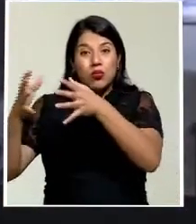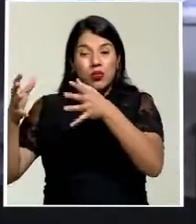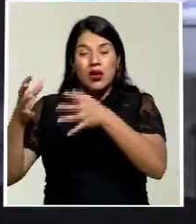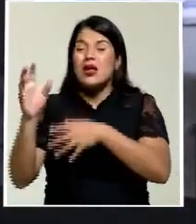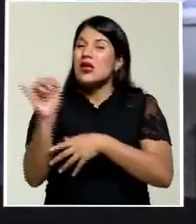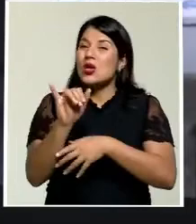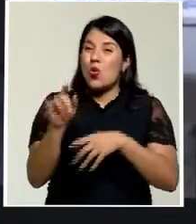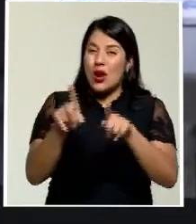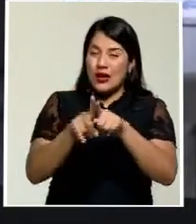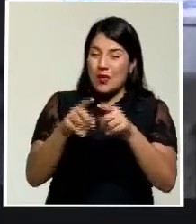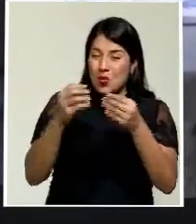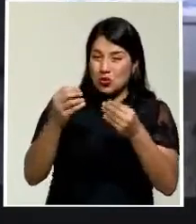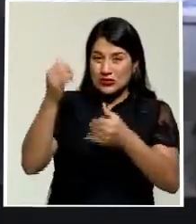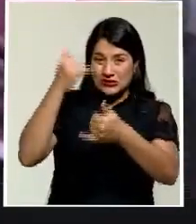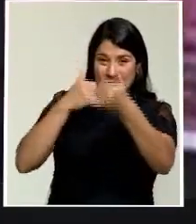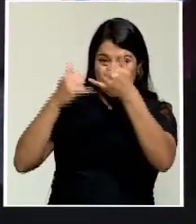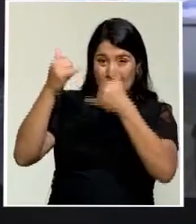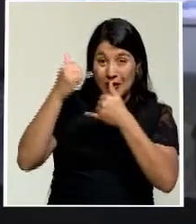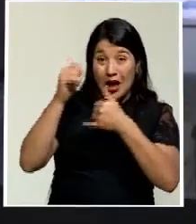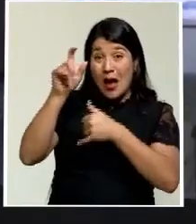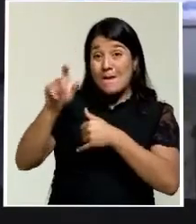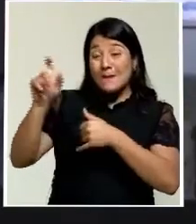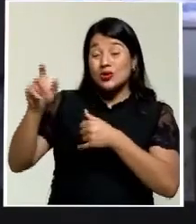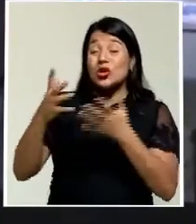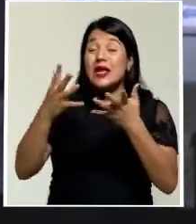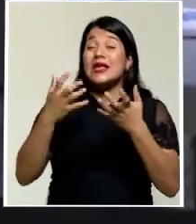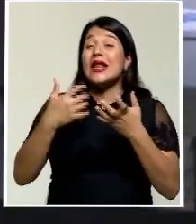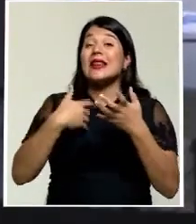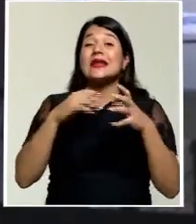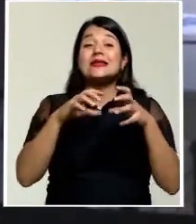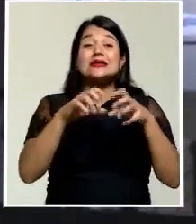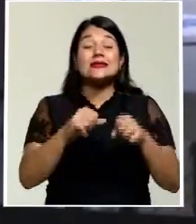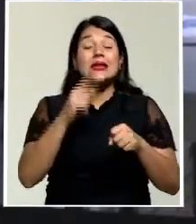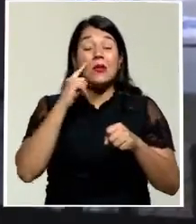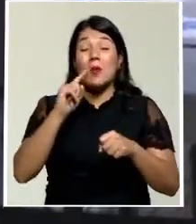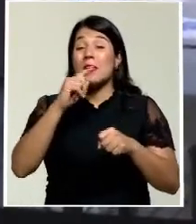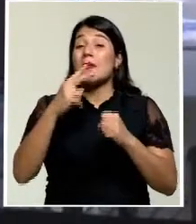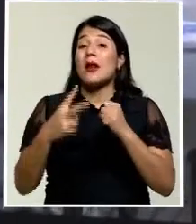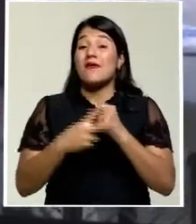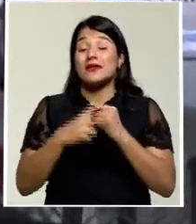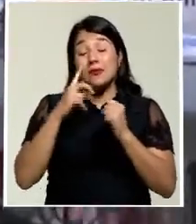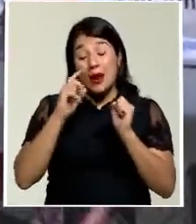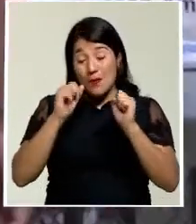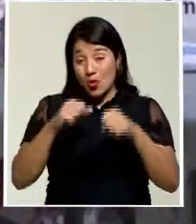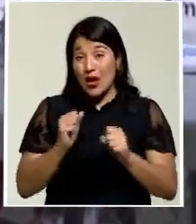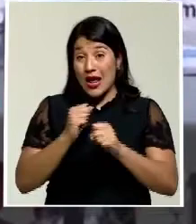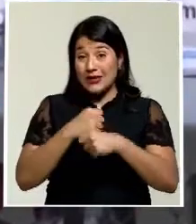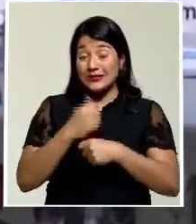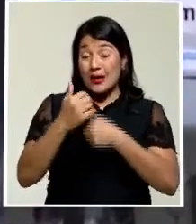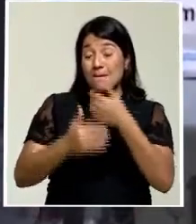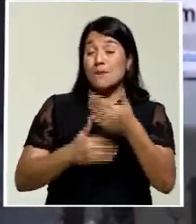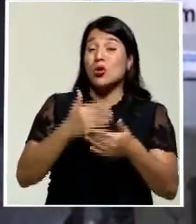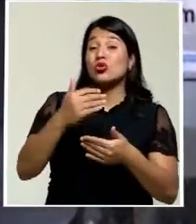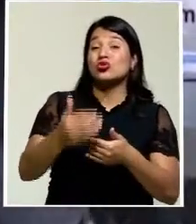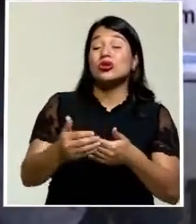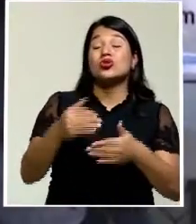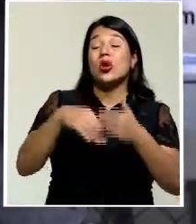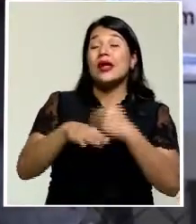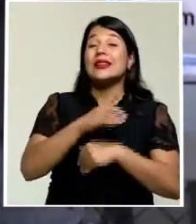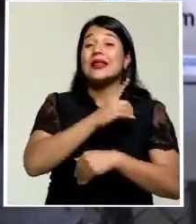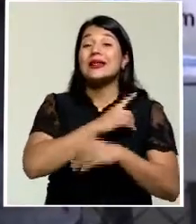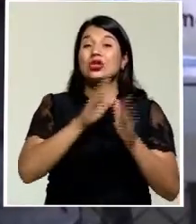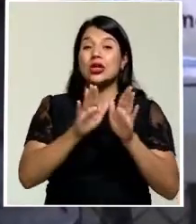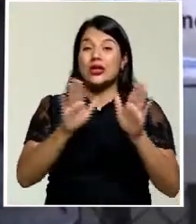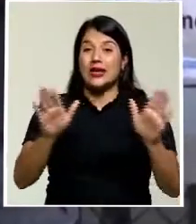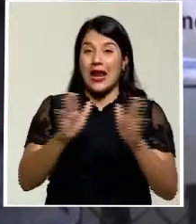la cantidad de llamadas de personas que desean obtener una cita por primera vez para poder realizar esta gestión ante la unidad de refugio de la Dirección General